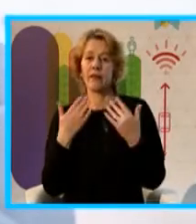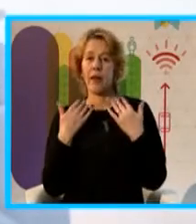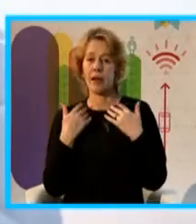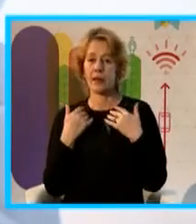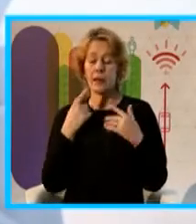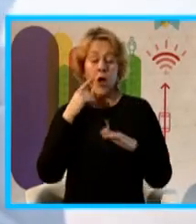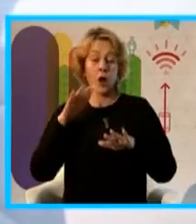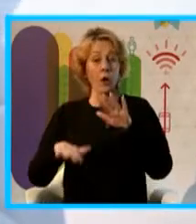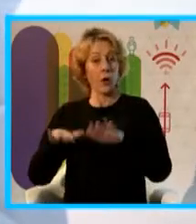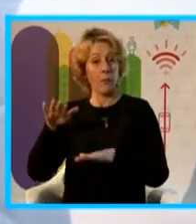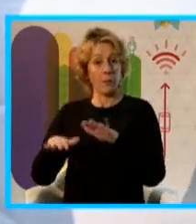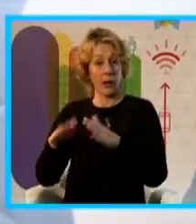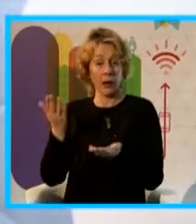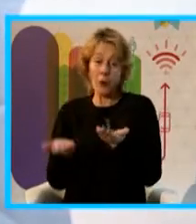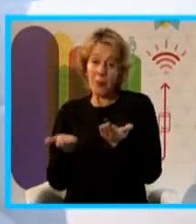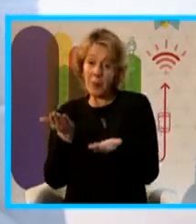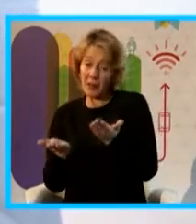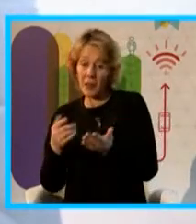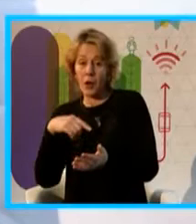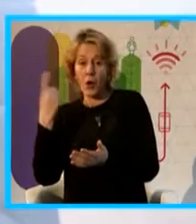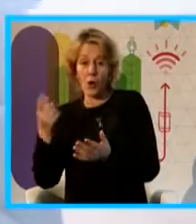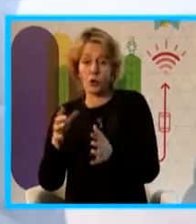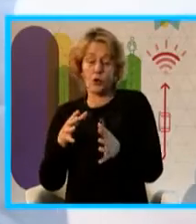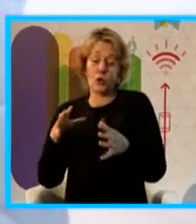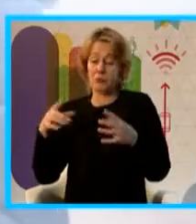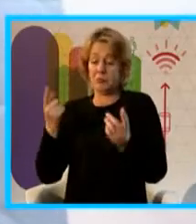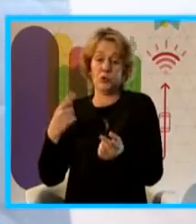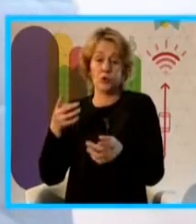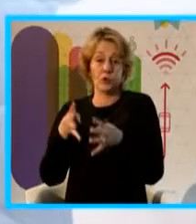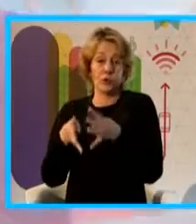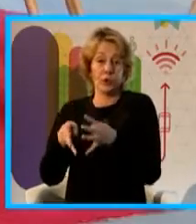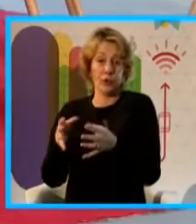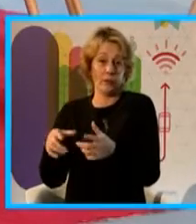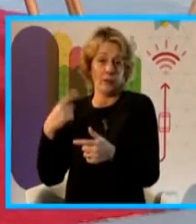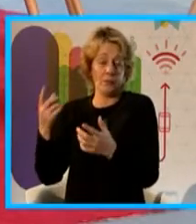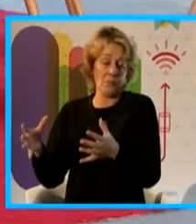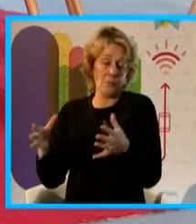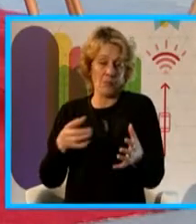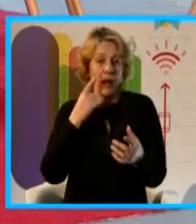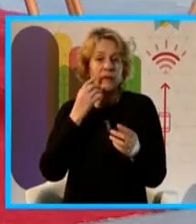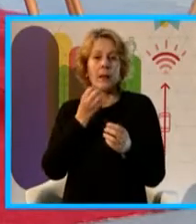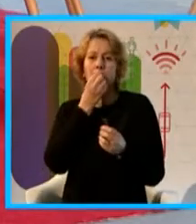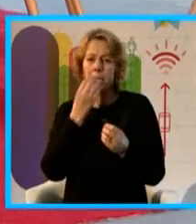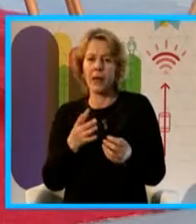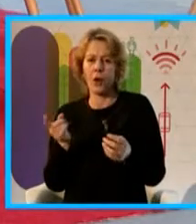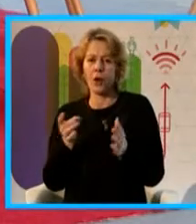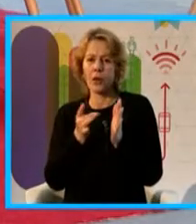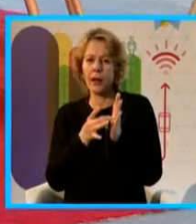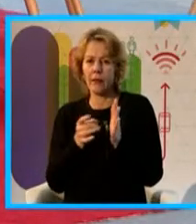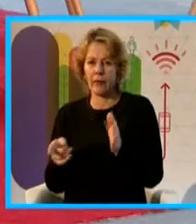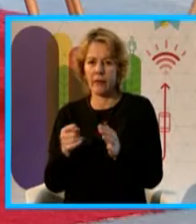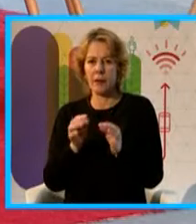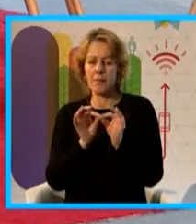equipos como los nuestros que ya tienen un nivel de desarrollo mayor, tienen mayor exigencia, mayor precisión y mayor exactitud en los datos que da.